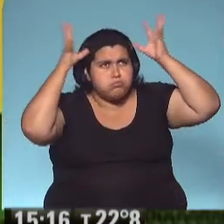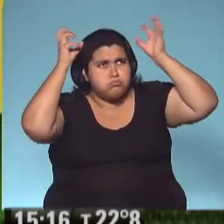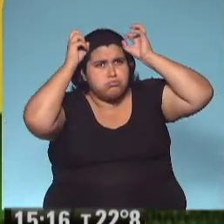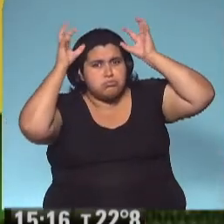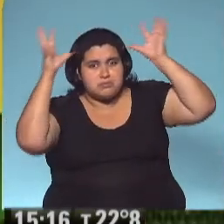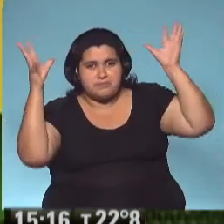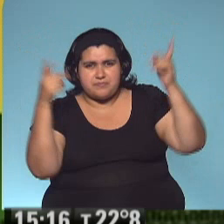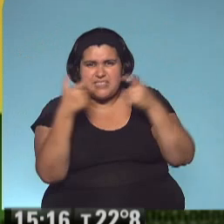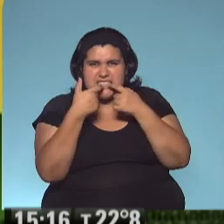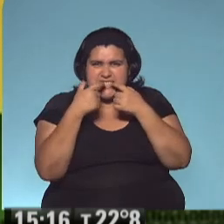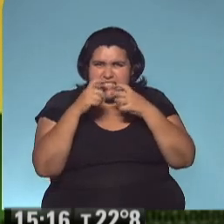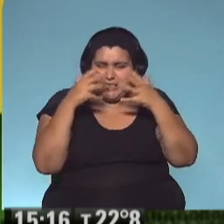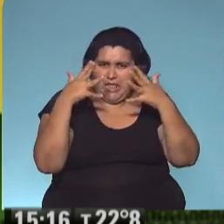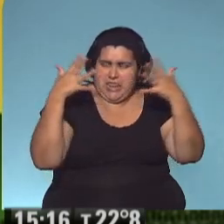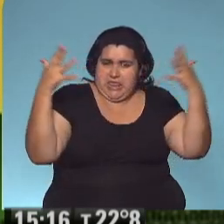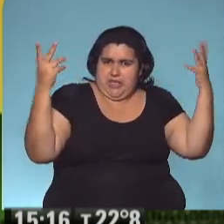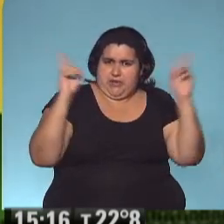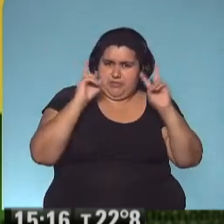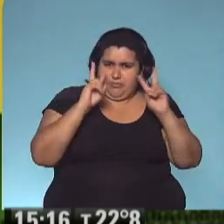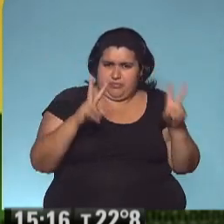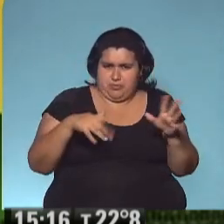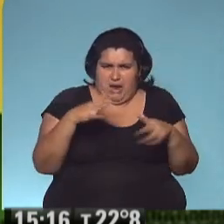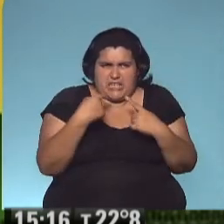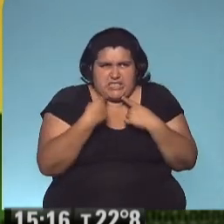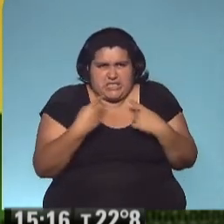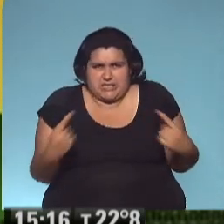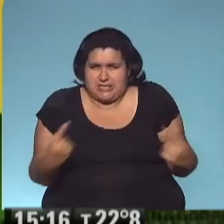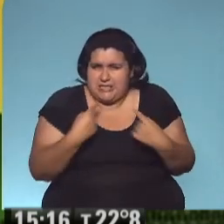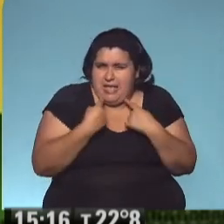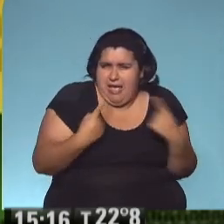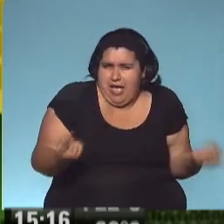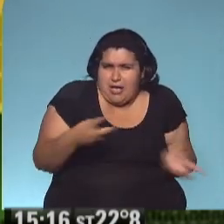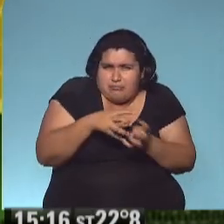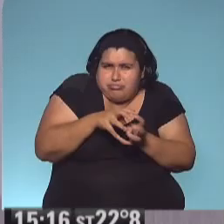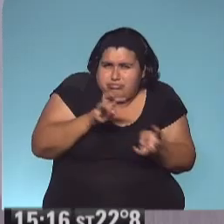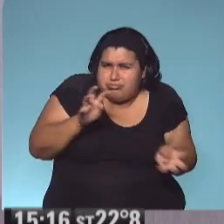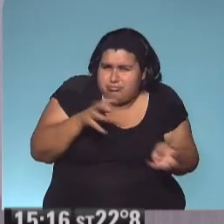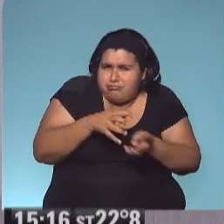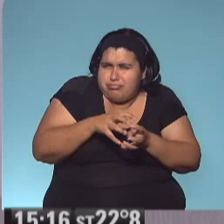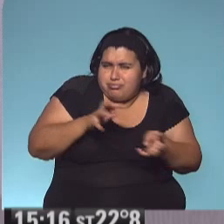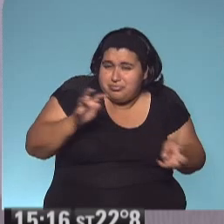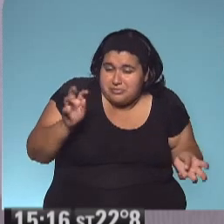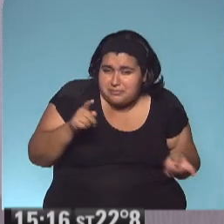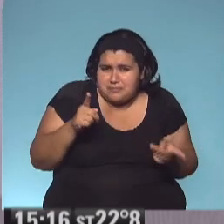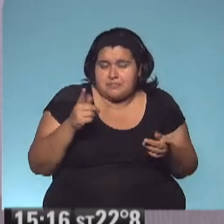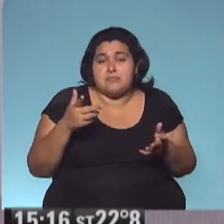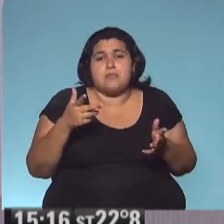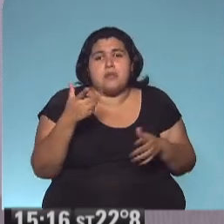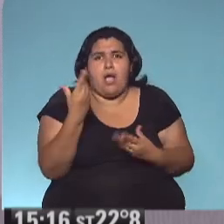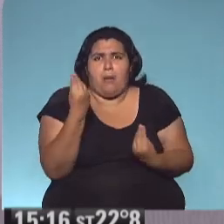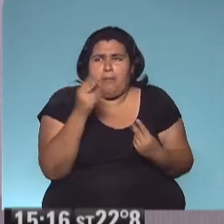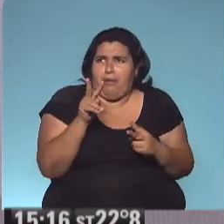Los dientes brillaron más todavía. Y rugidos enormes sacudieron el suelo. Irulana tuvo miedo.